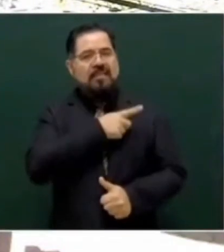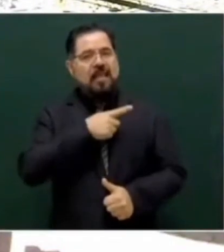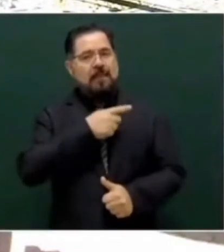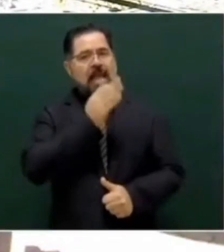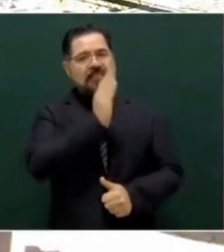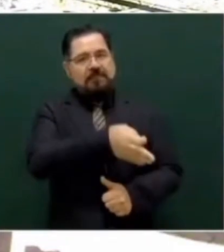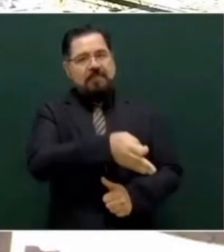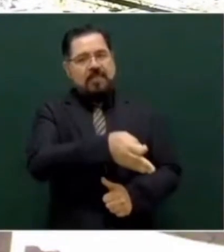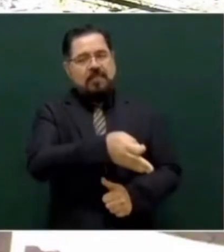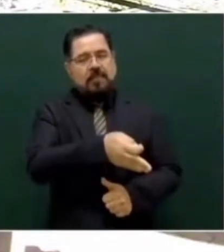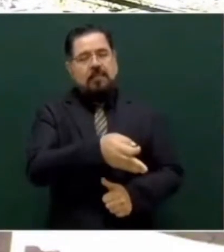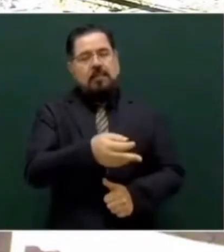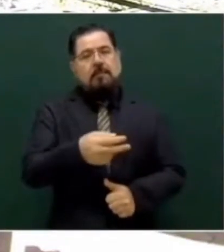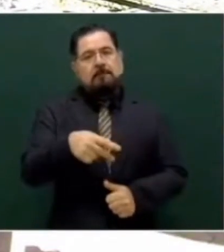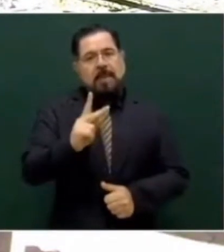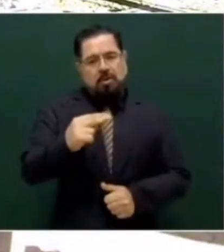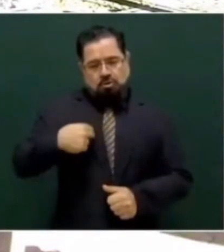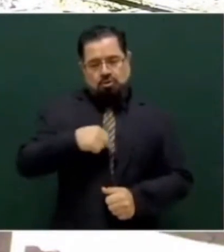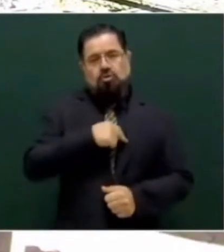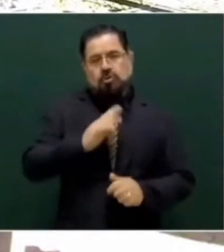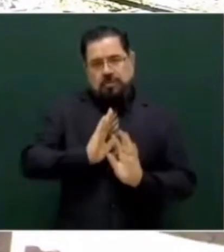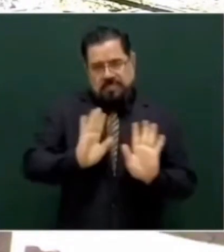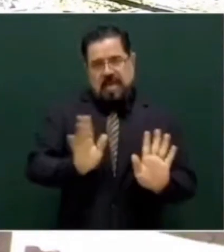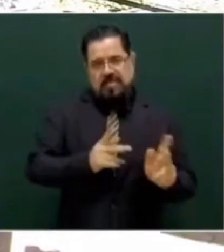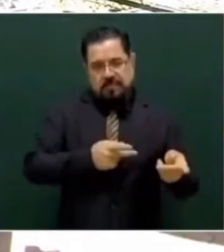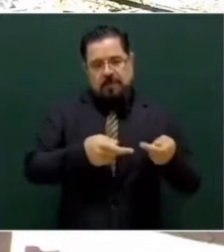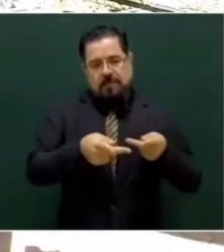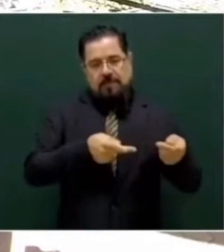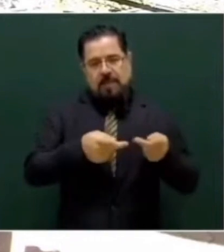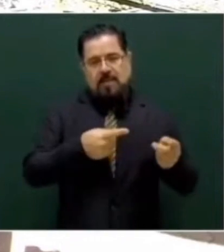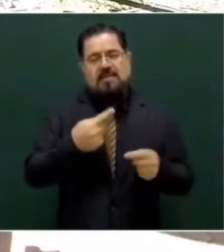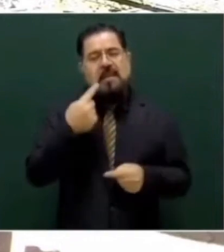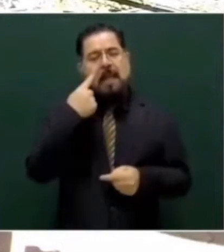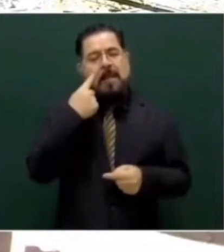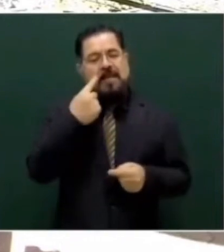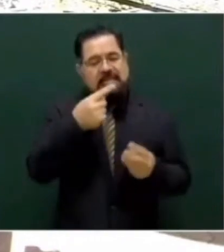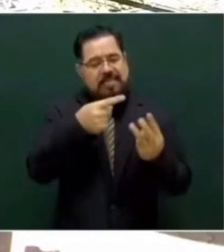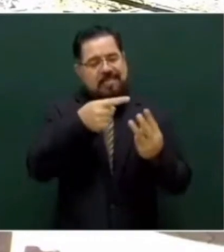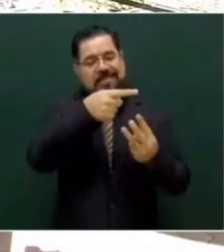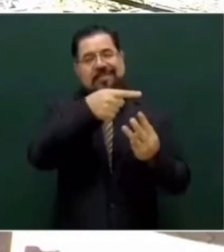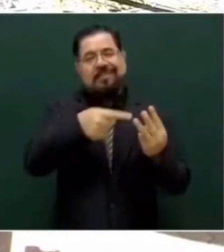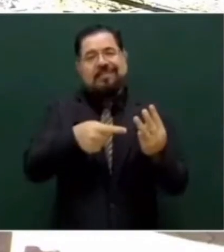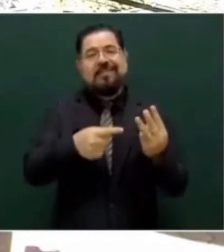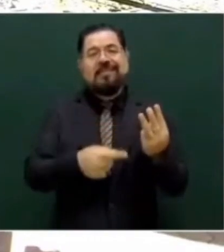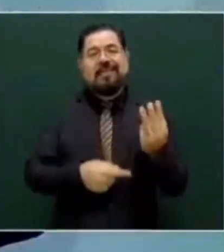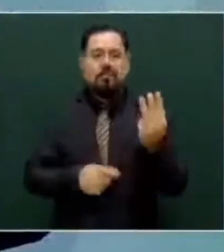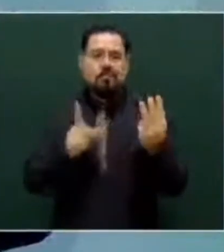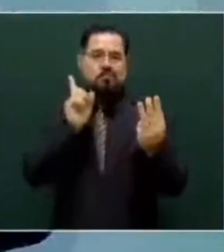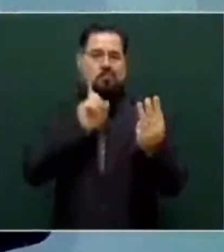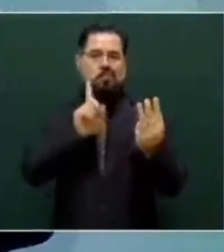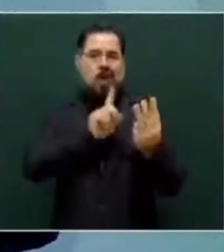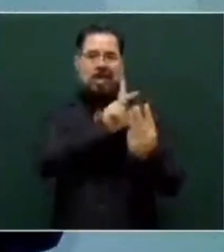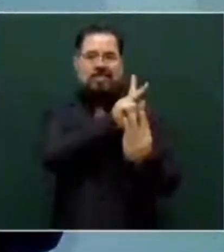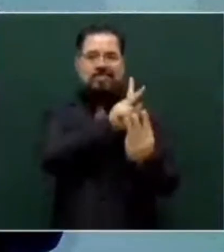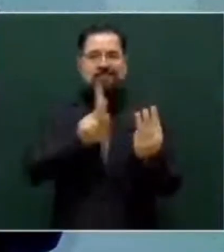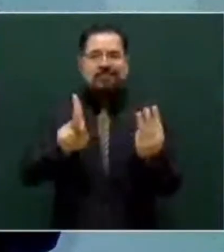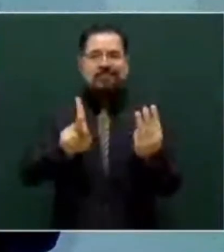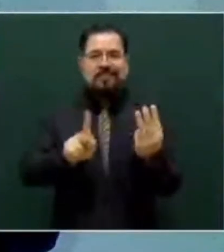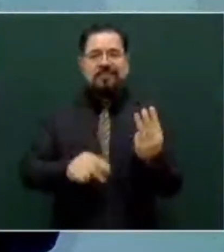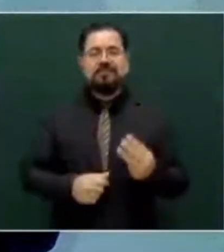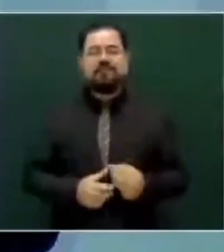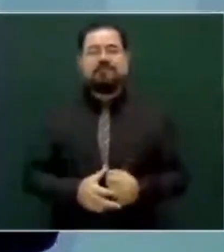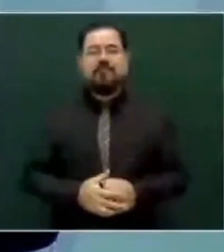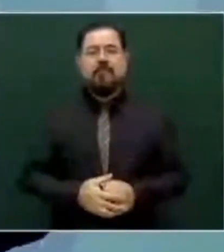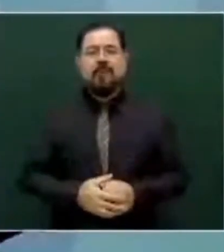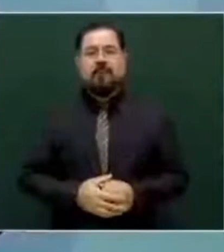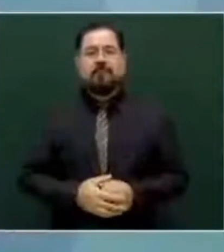viendo nosotros, ¿no? Ya. Sí. Este, ¿quiénes van ahí? Tres mujeres. Tres mujeres. Este,